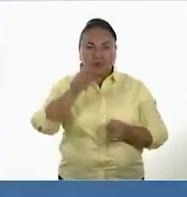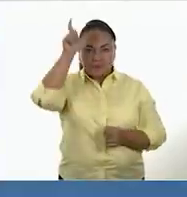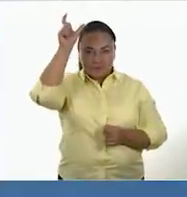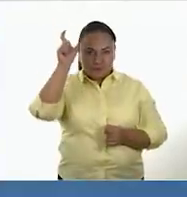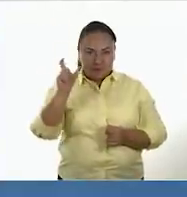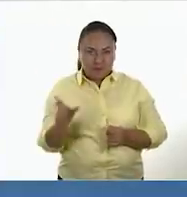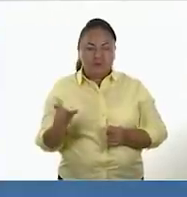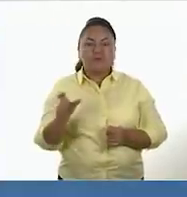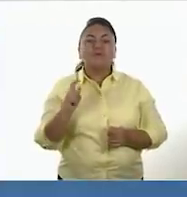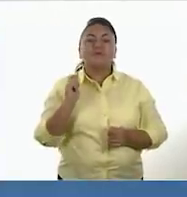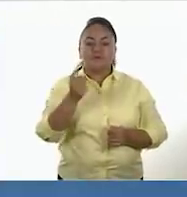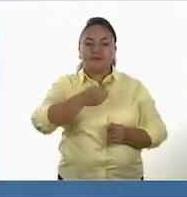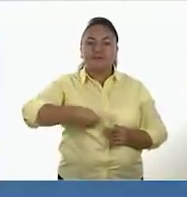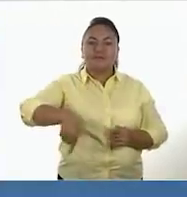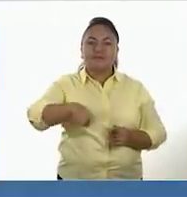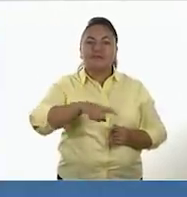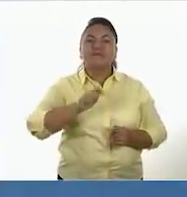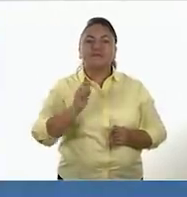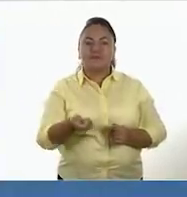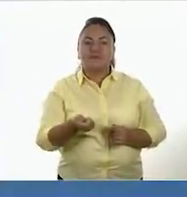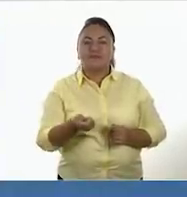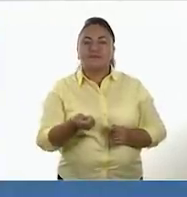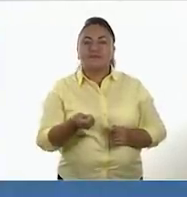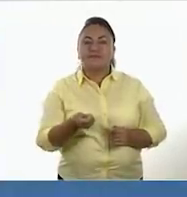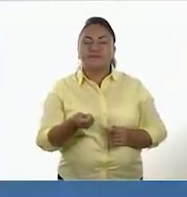el aprovechamiento Ajá.